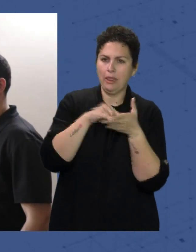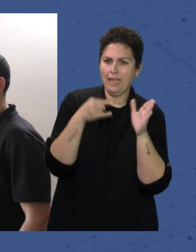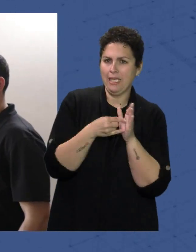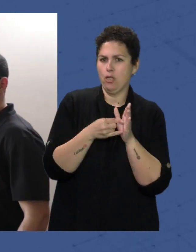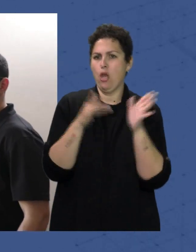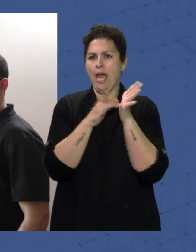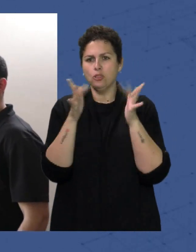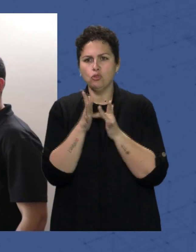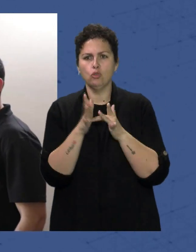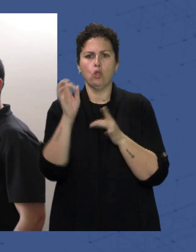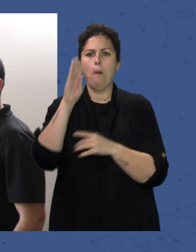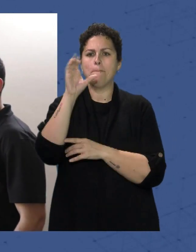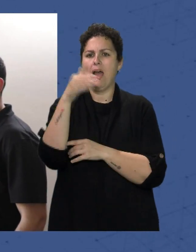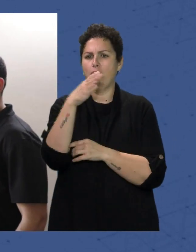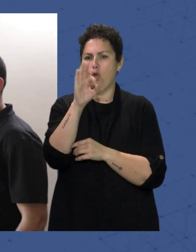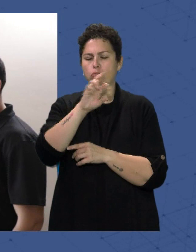Miralles